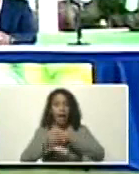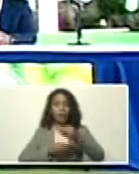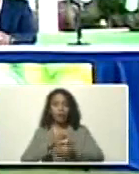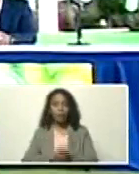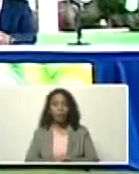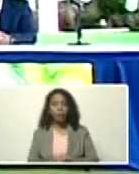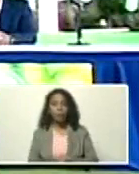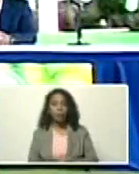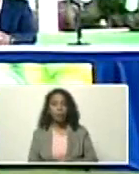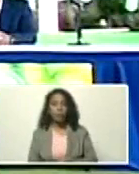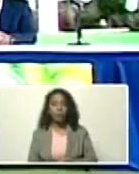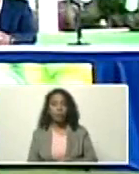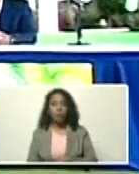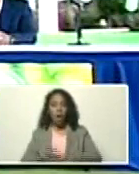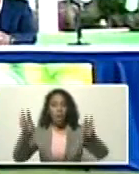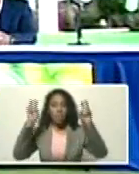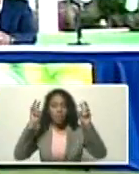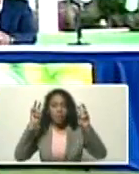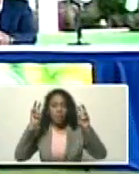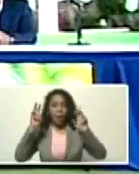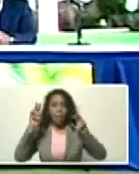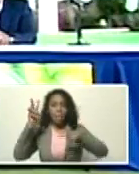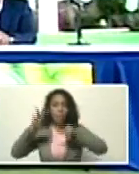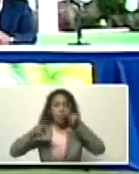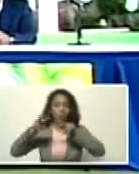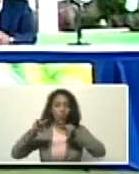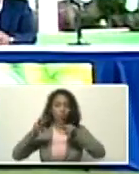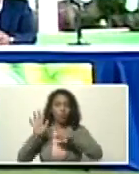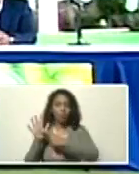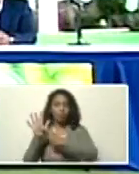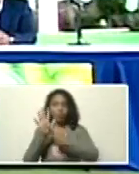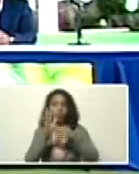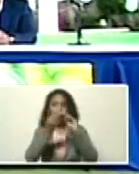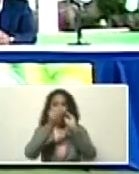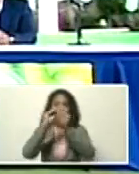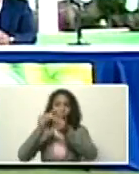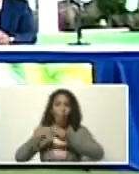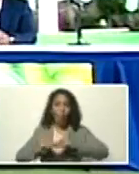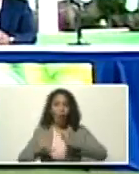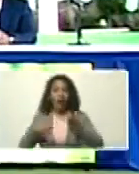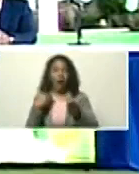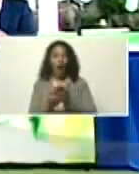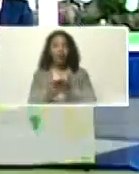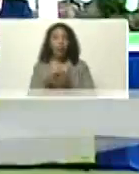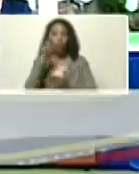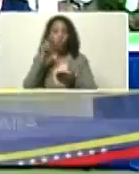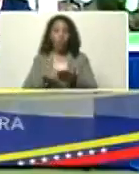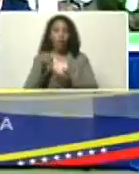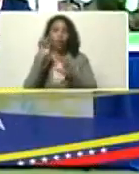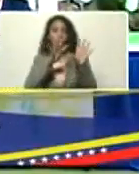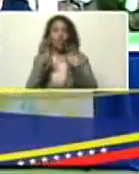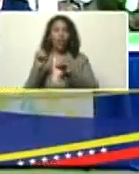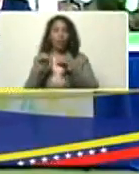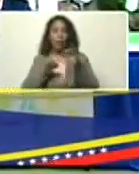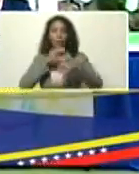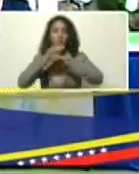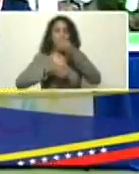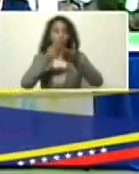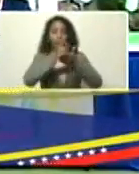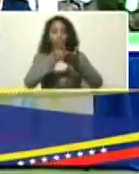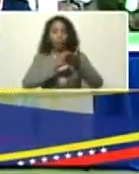unos escenarios, simulados, hasta el 2090, hasta el